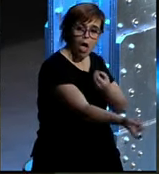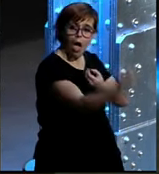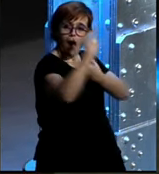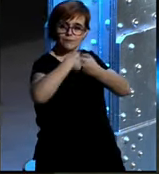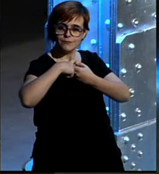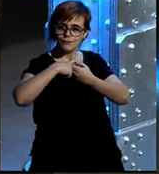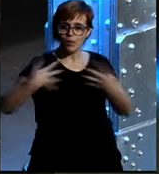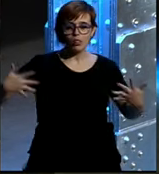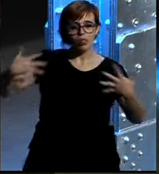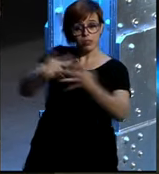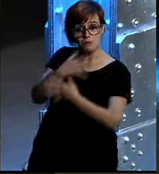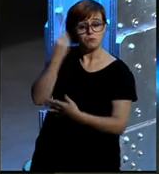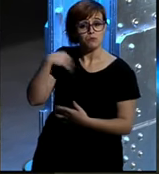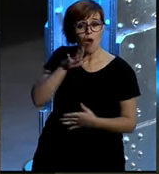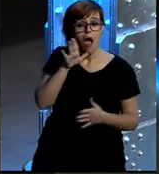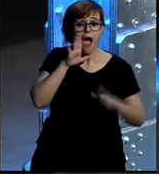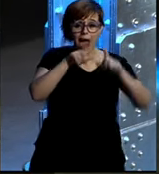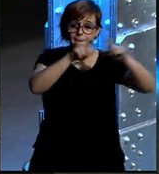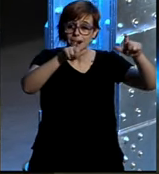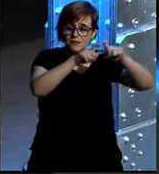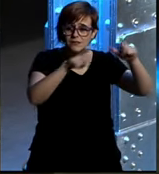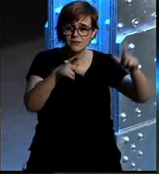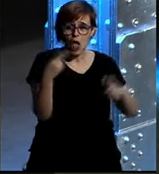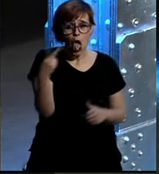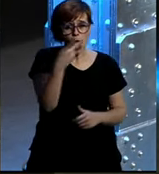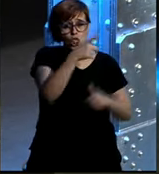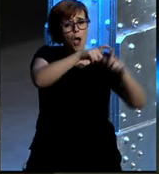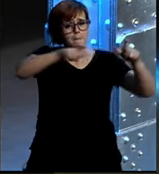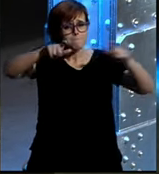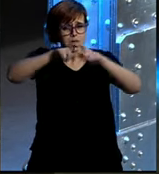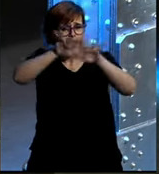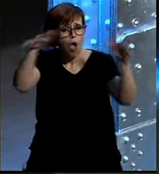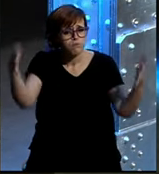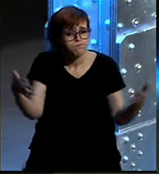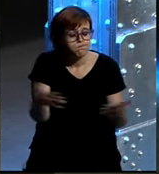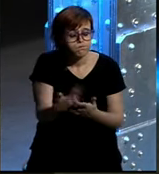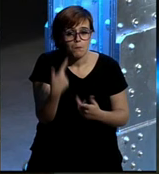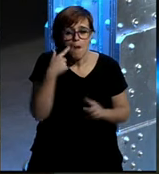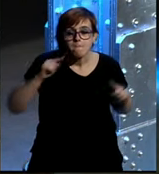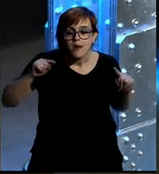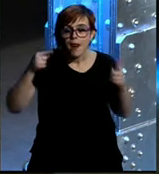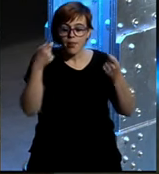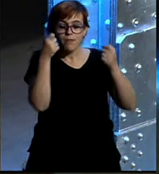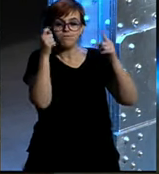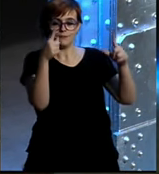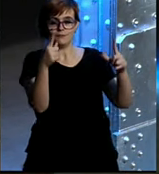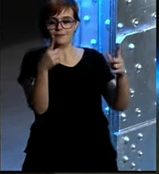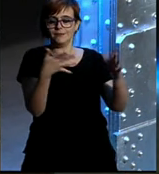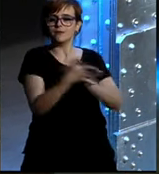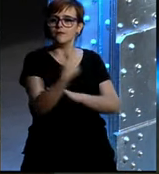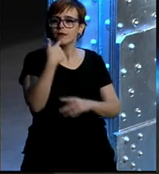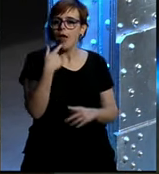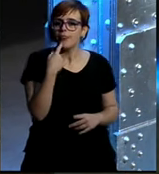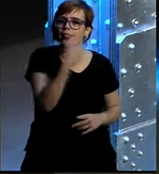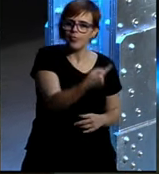acabáis de ver con las empresas durante las multinacionales por primera vez se han dado cuenta de que es importante no solo decir sino